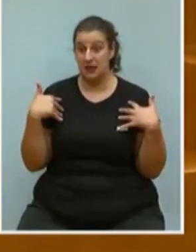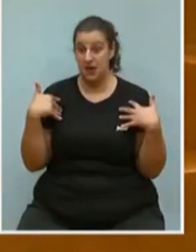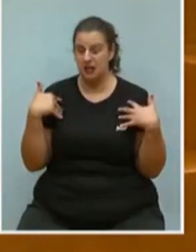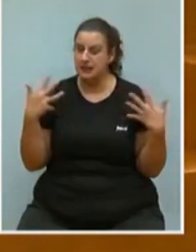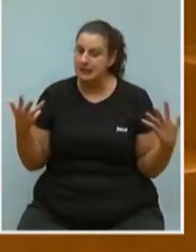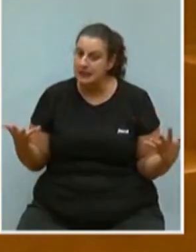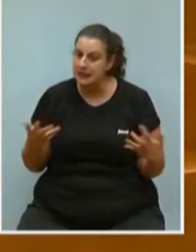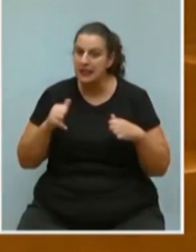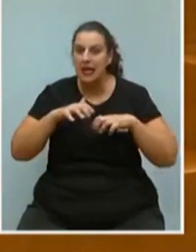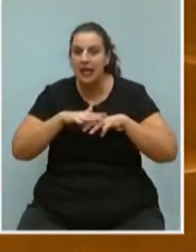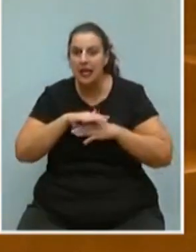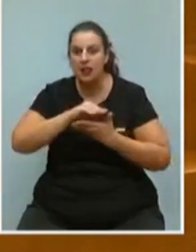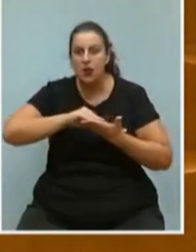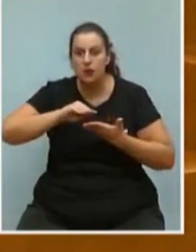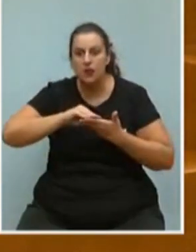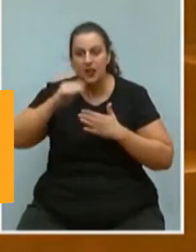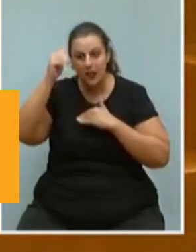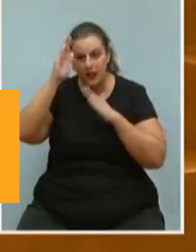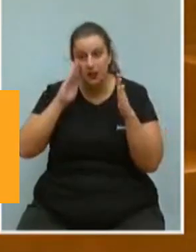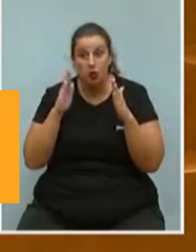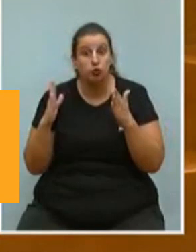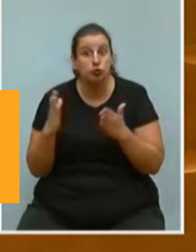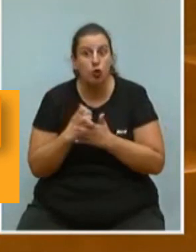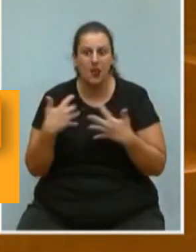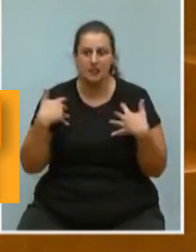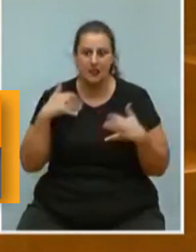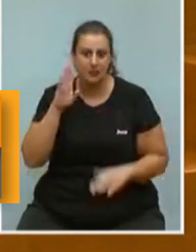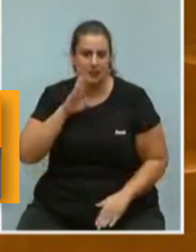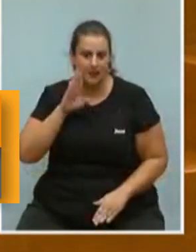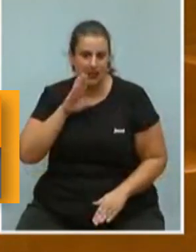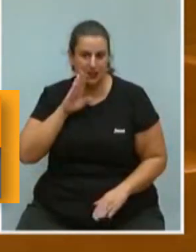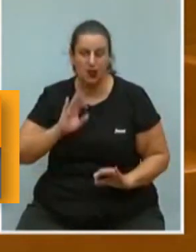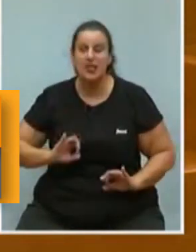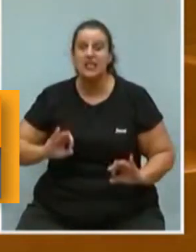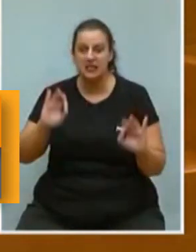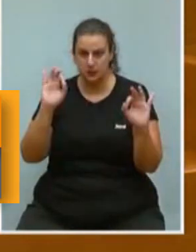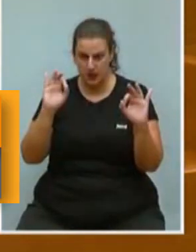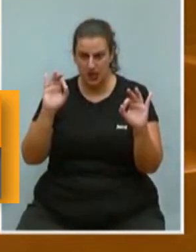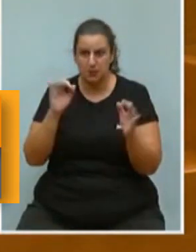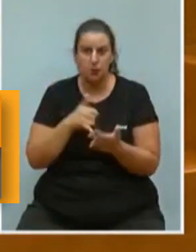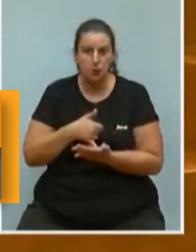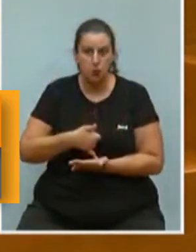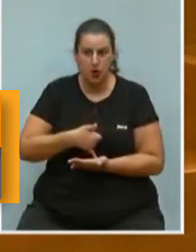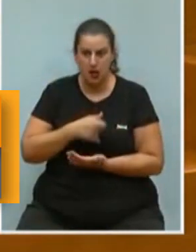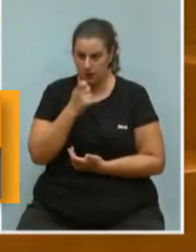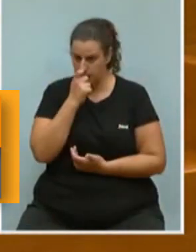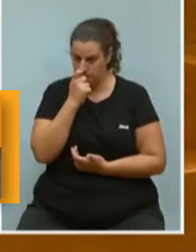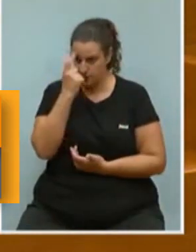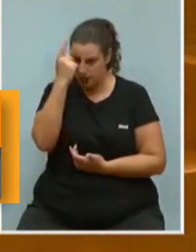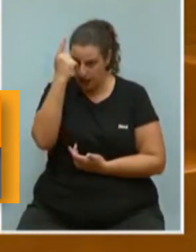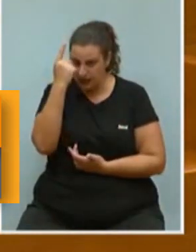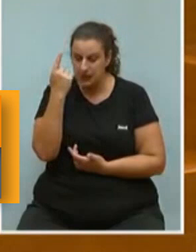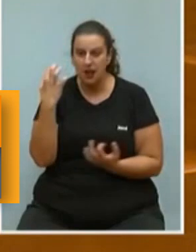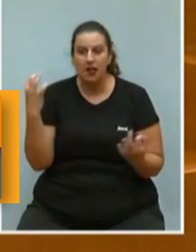potenciarem la rei d'oficines d'assistència a totes les víctimes del delit, especialment a les més vulnerables, que han de